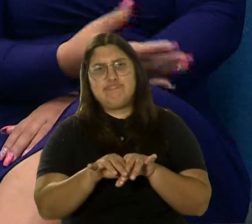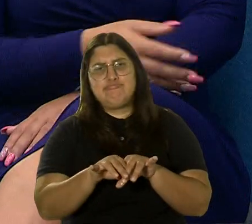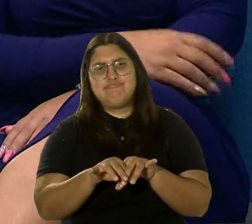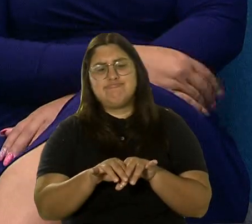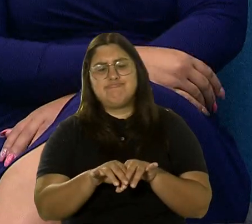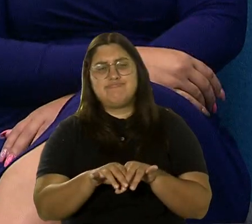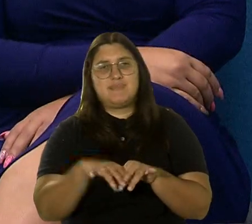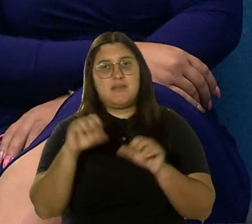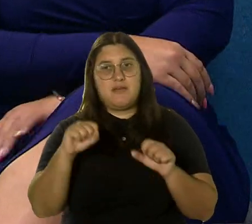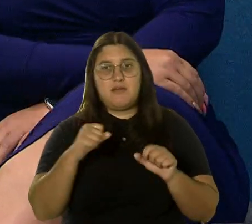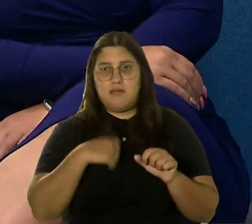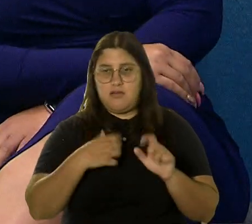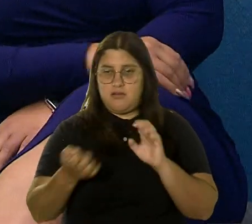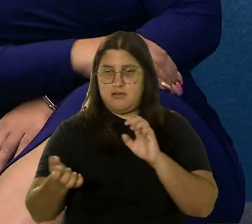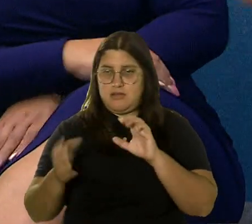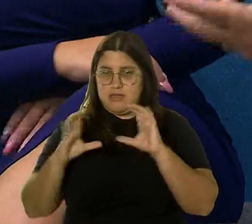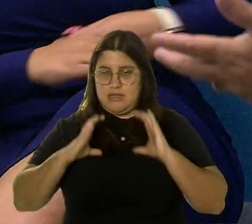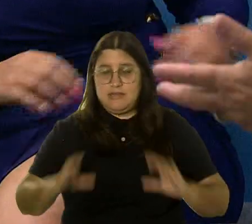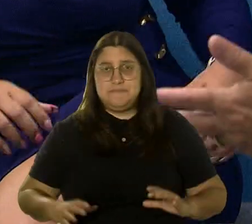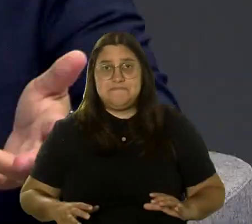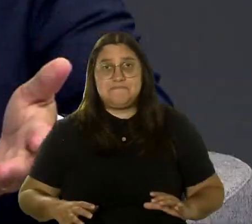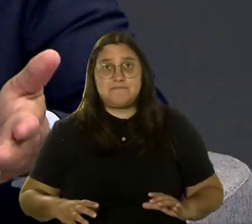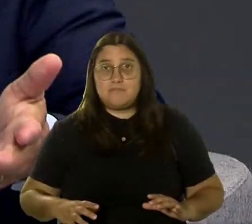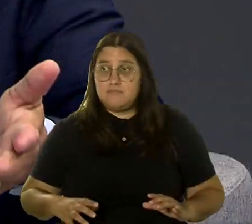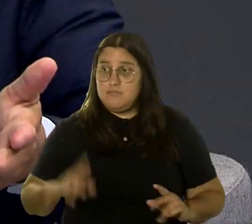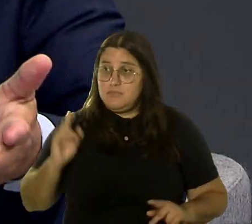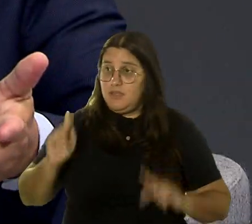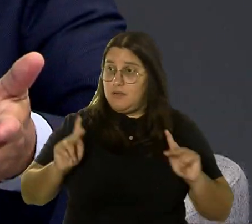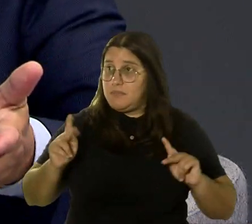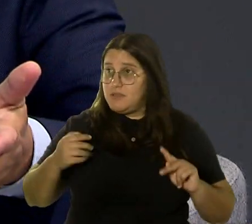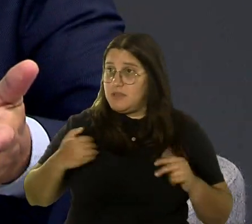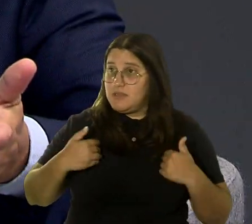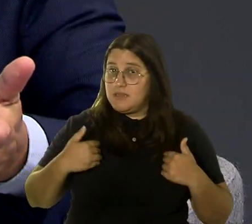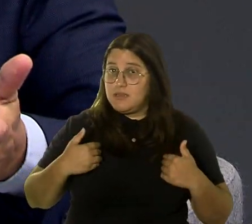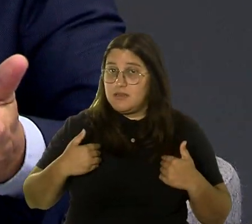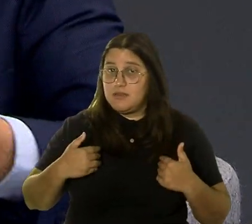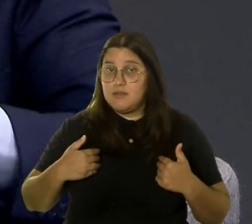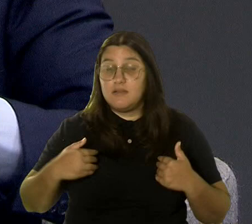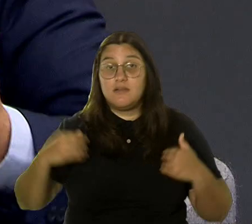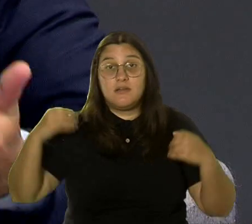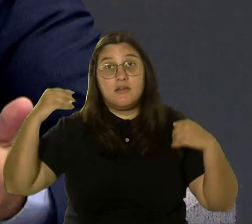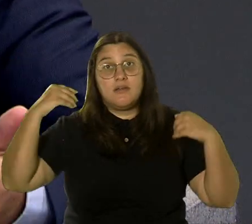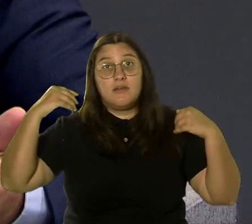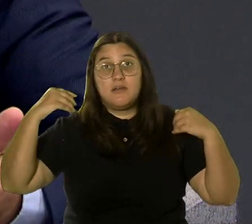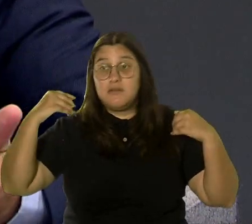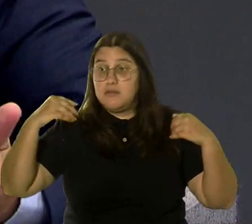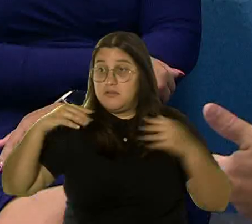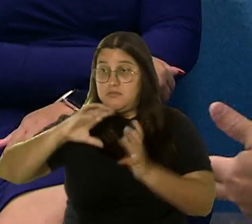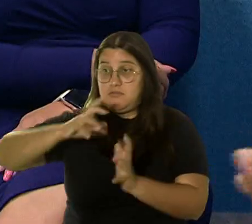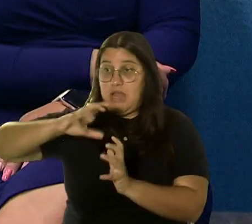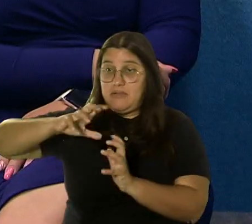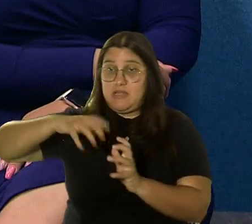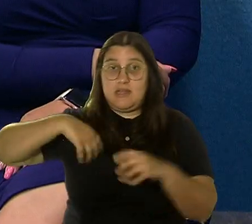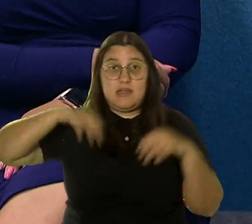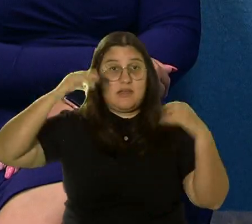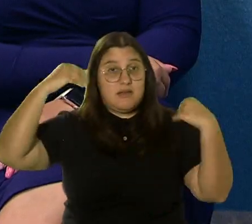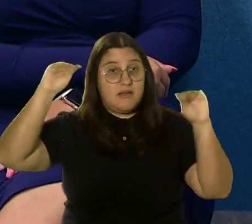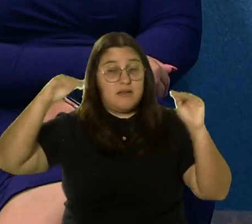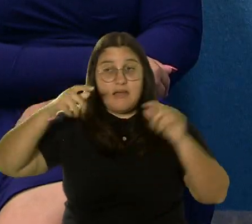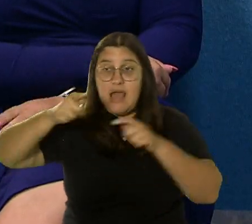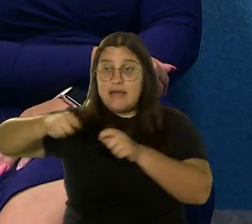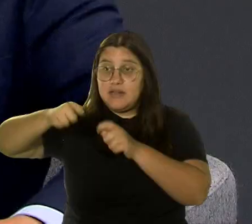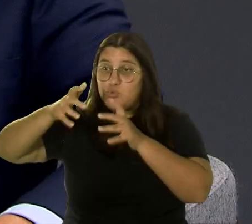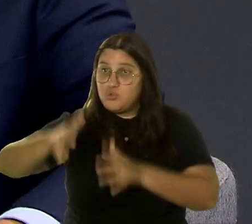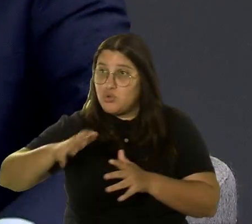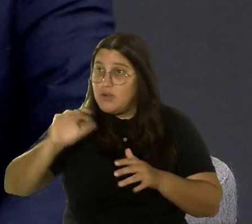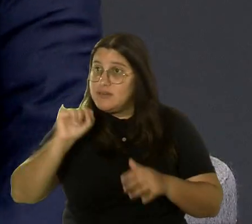de clientes dentro de lo que... El que tiene una ferretería puede trabajar, puede participar en esto. Sí. que tiene una lavandería. Sí. El agricultor me